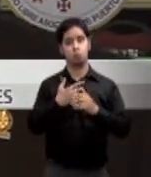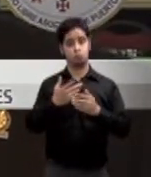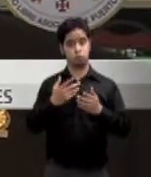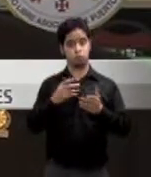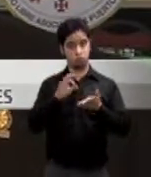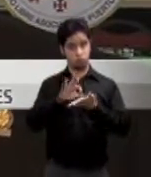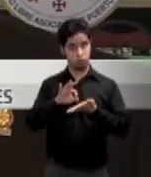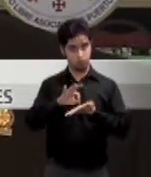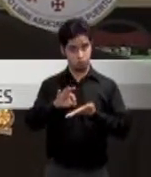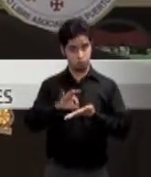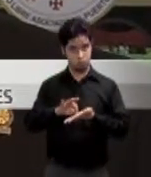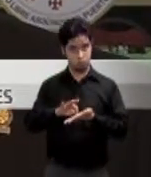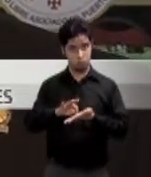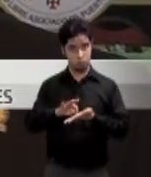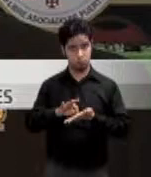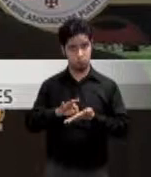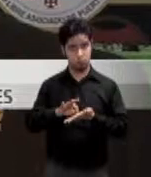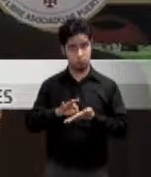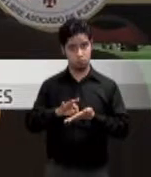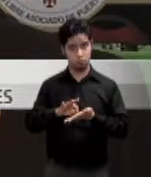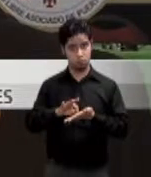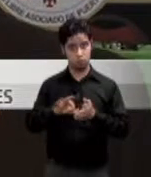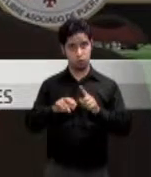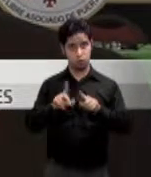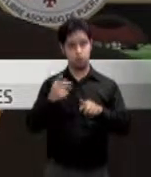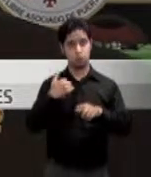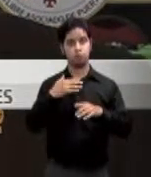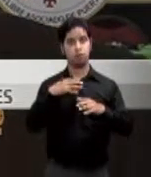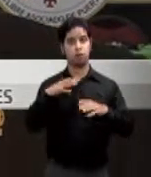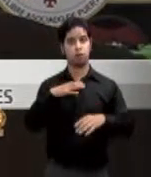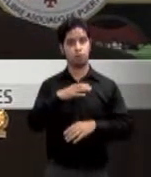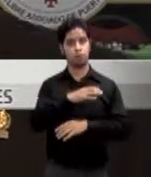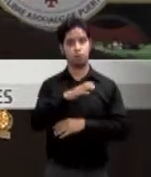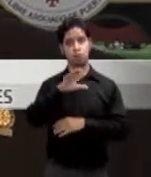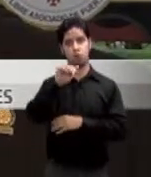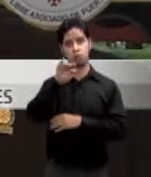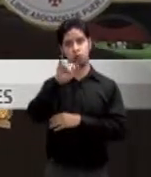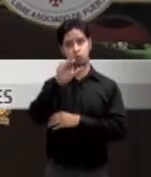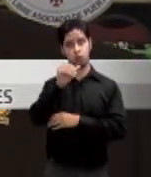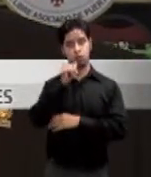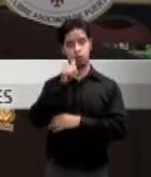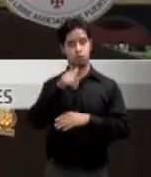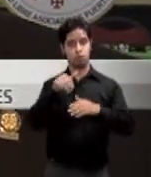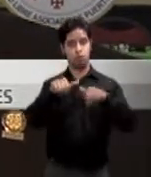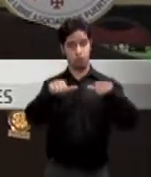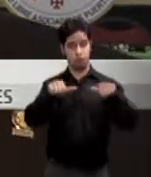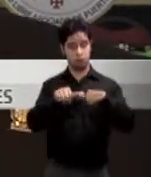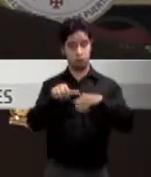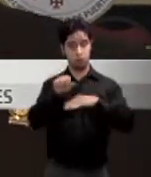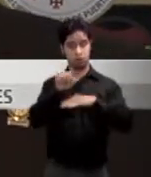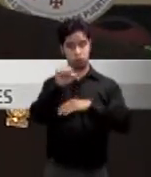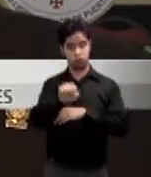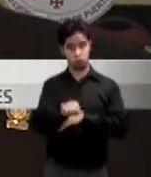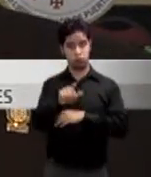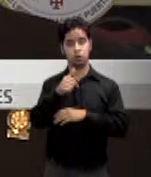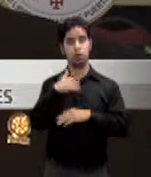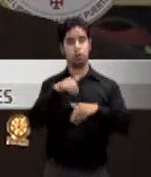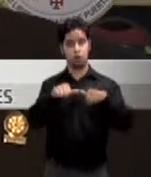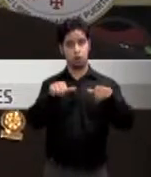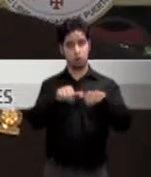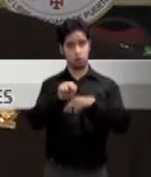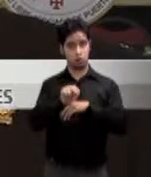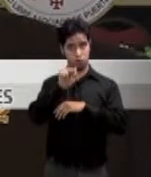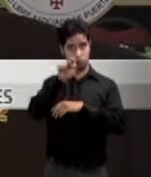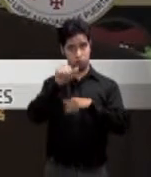pero ha depuesto la Cámara de Comercio del Sur que va a estar la semana que viene, la del Norte, la del